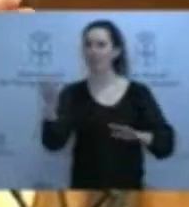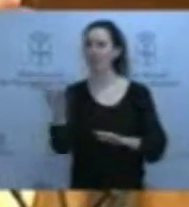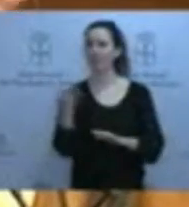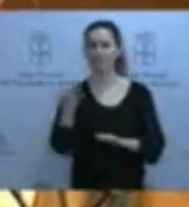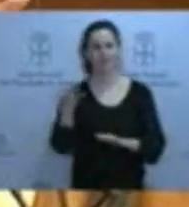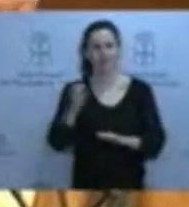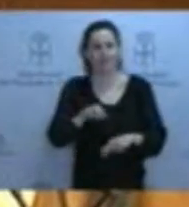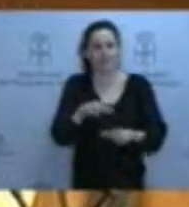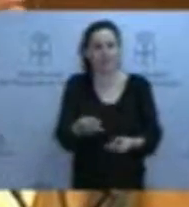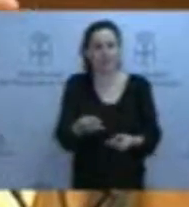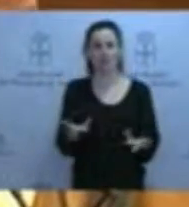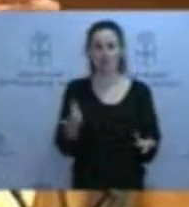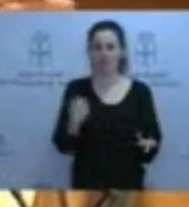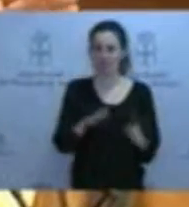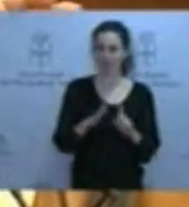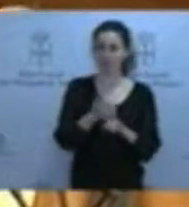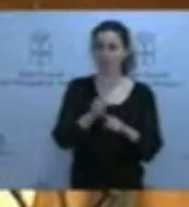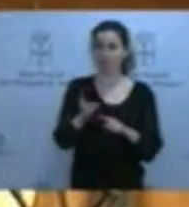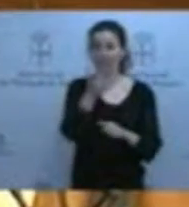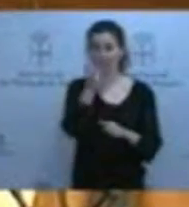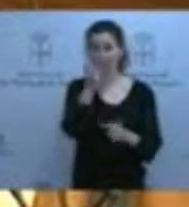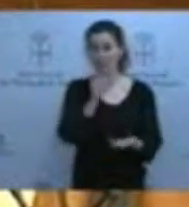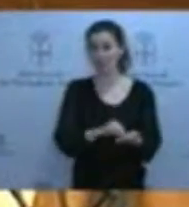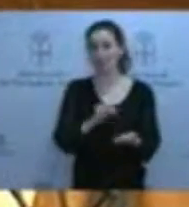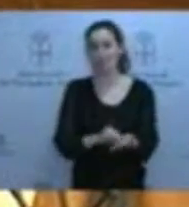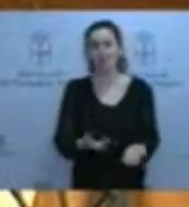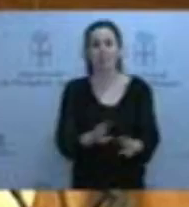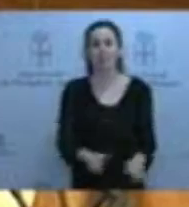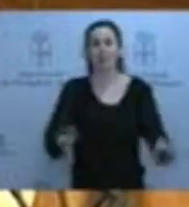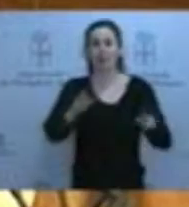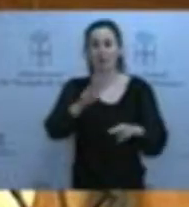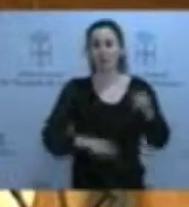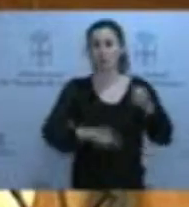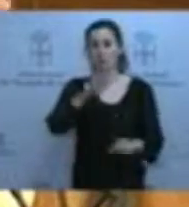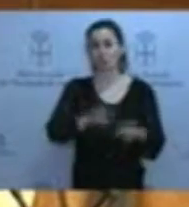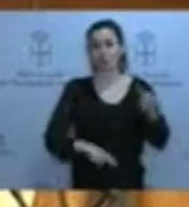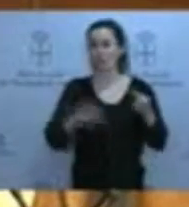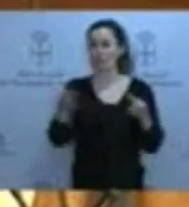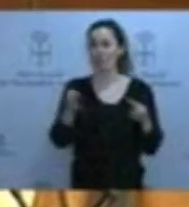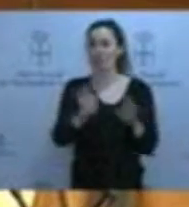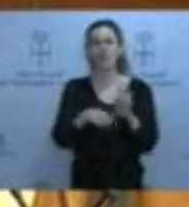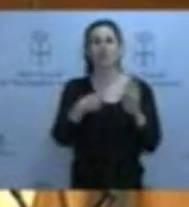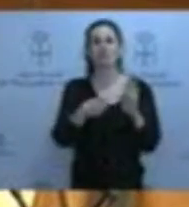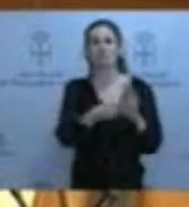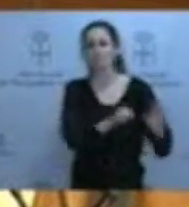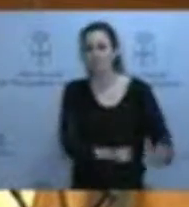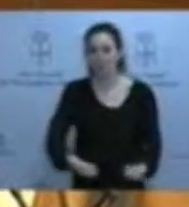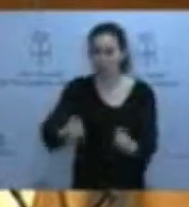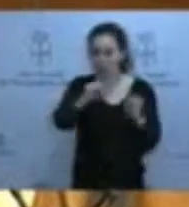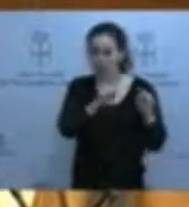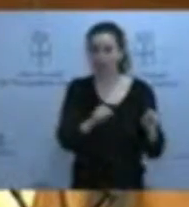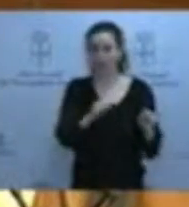y plantearse que una tercera reconstrucción tiene que ser una reconstrucción con garantías, con plenas garantías. Usted, bueno, ha